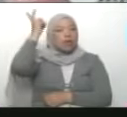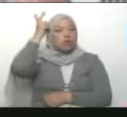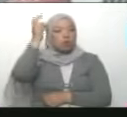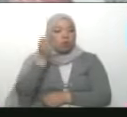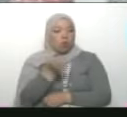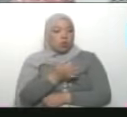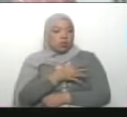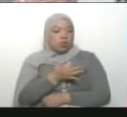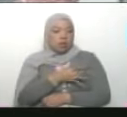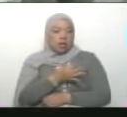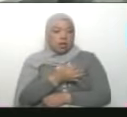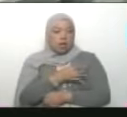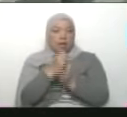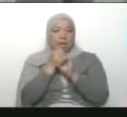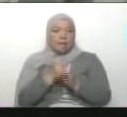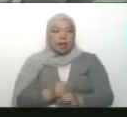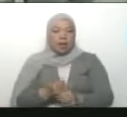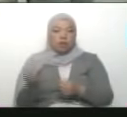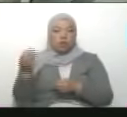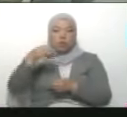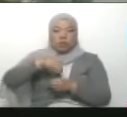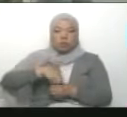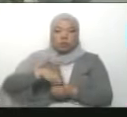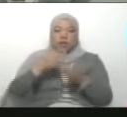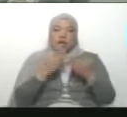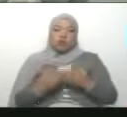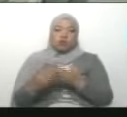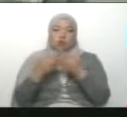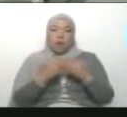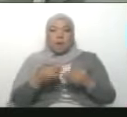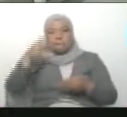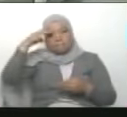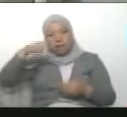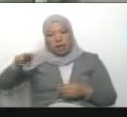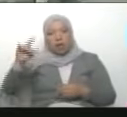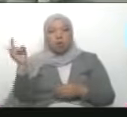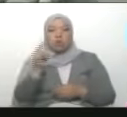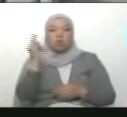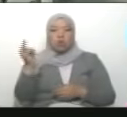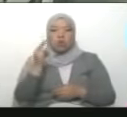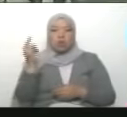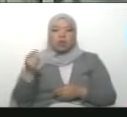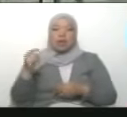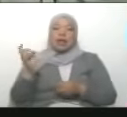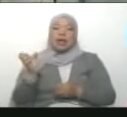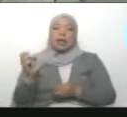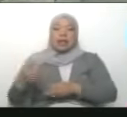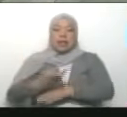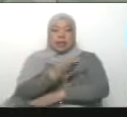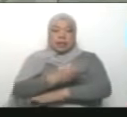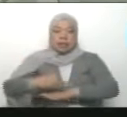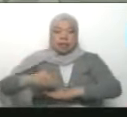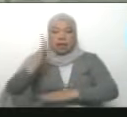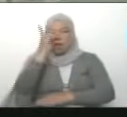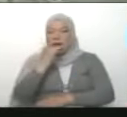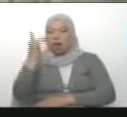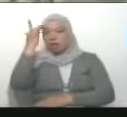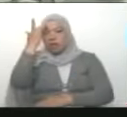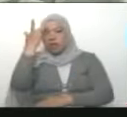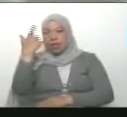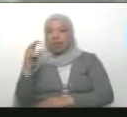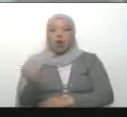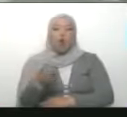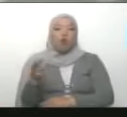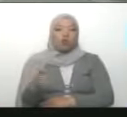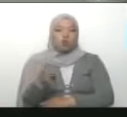estamos esperando la incorporación de estudiantes de México, Bolivia, Guinea-Bissau y Honduras. Pero vale decir que